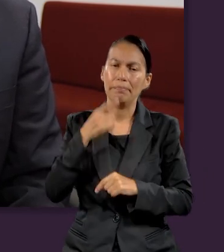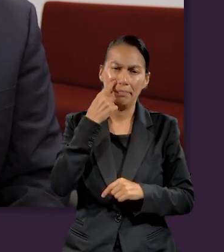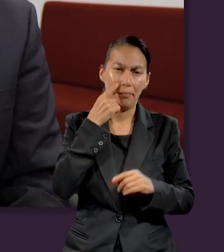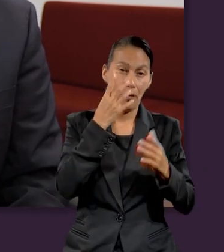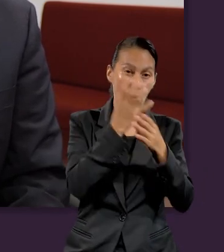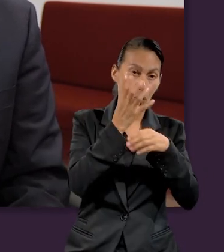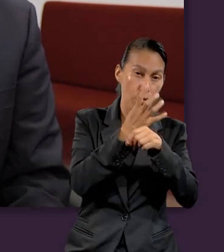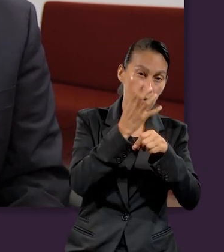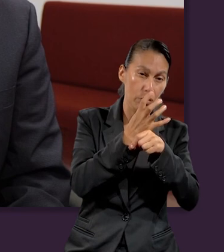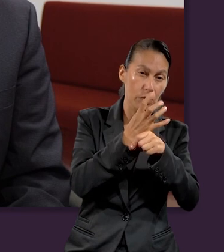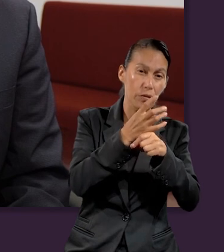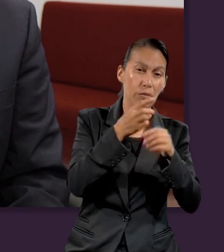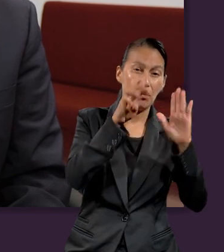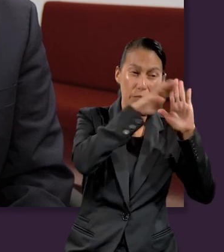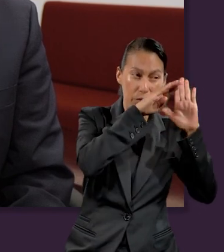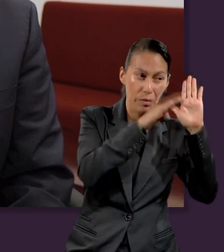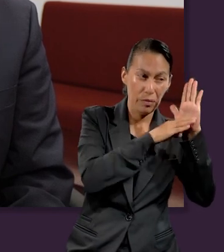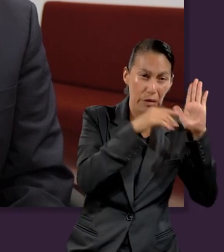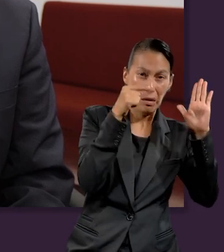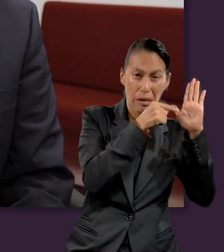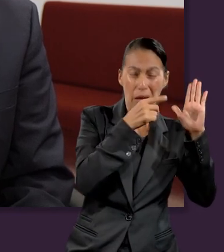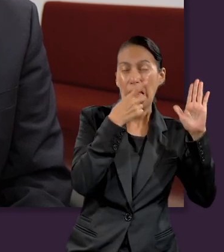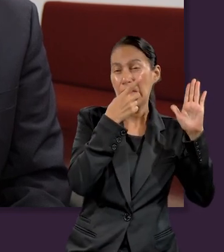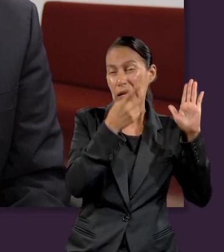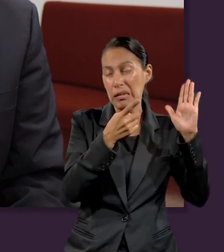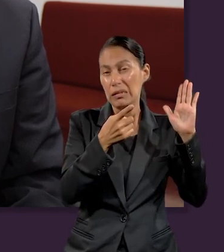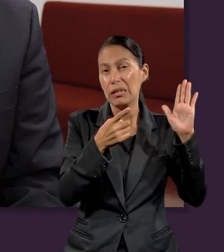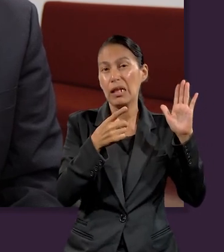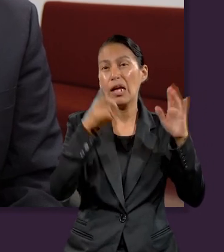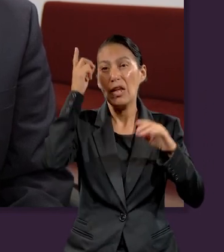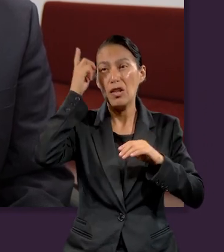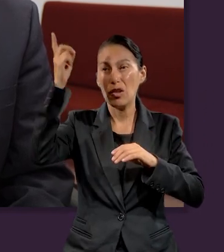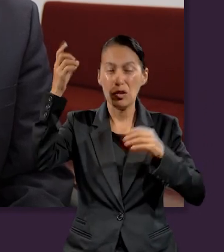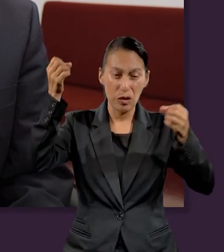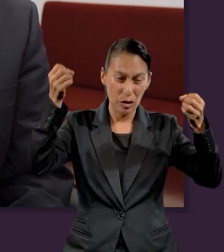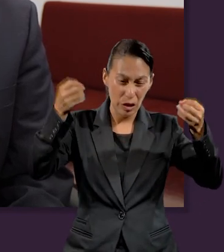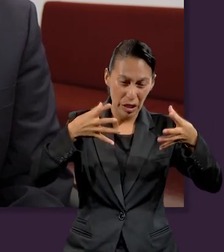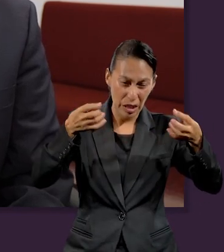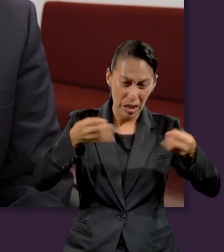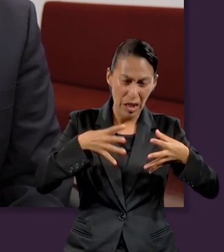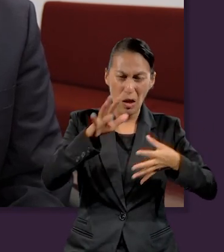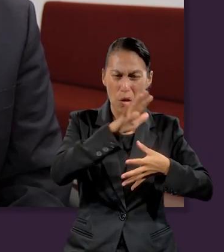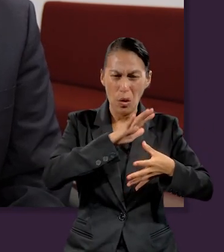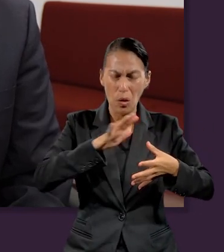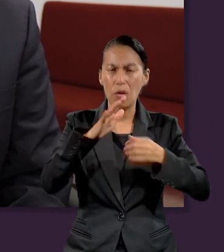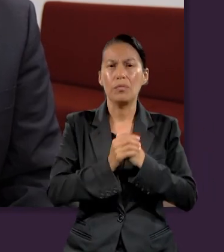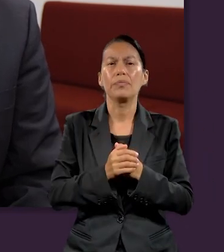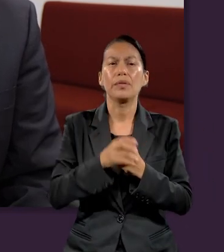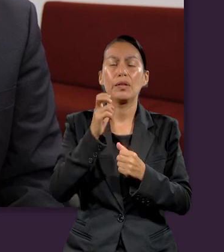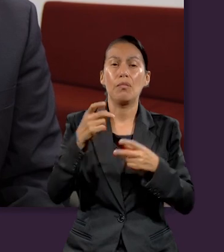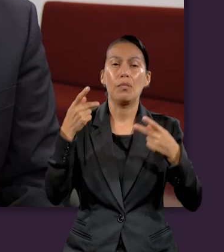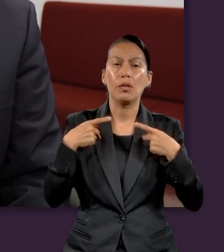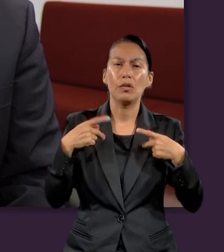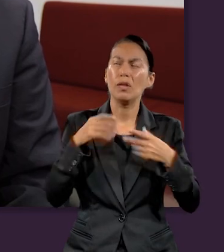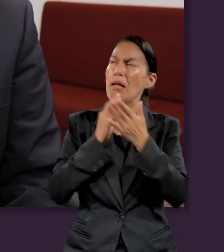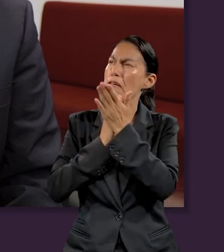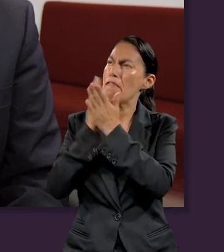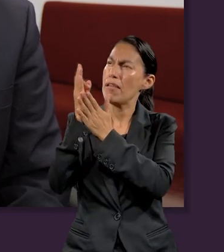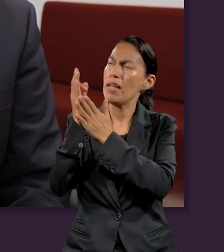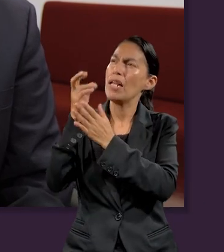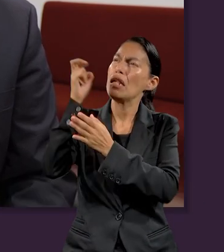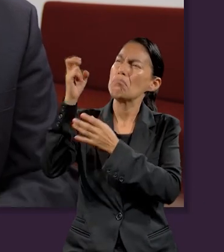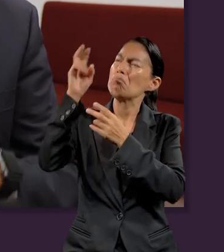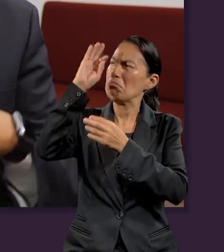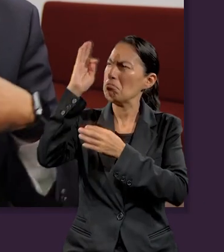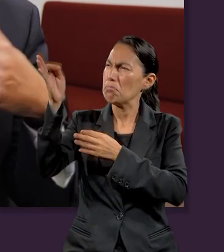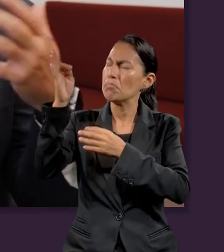como lo observamos en el cuarto mandamiento, que establece que Dios es el creador, se ha convertido en una piedra de toque que distingue a